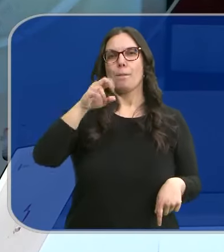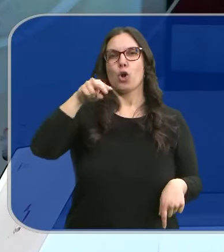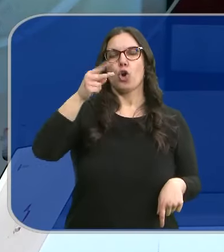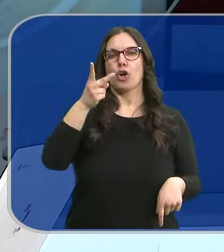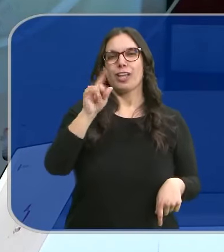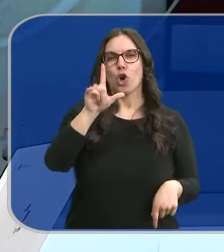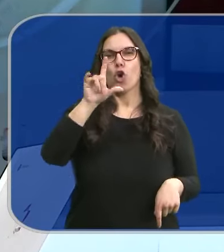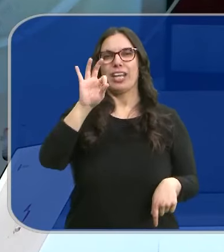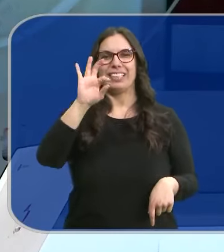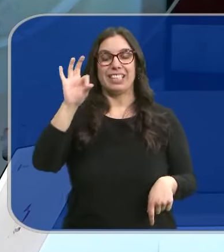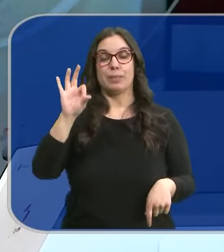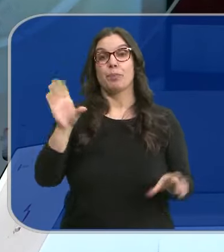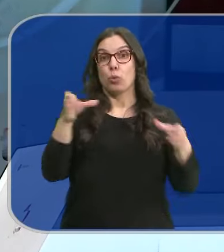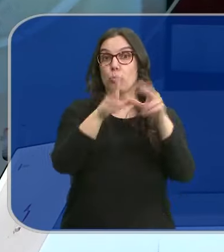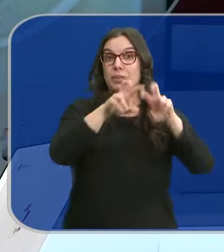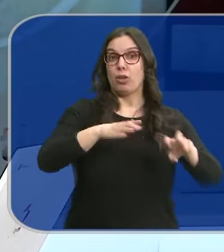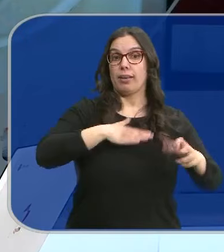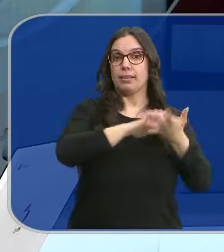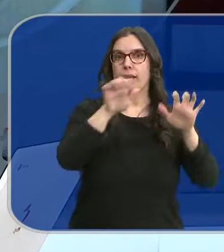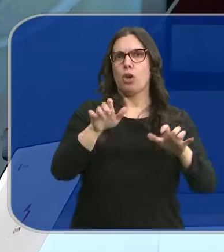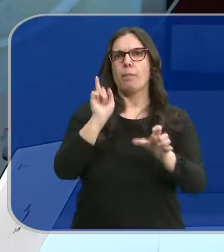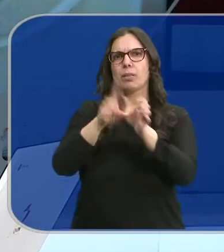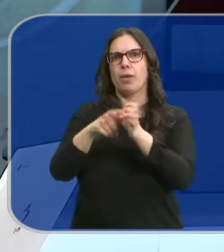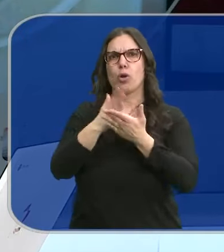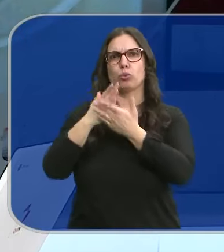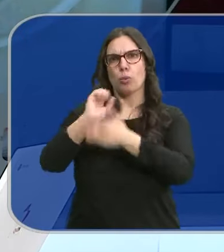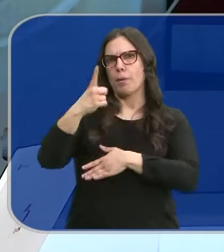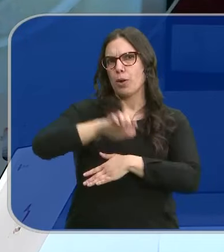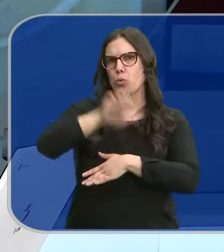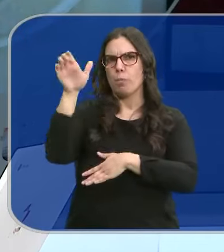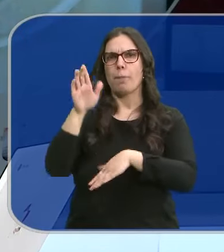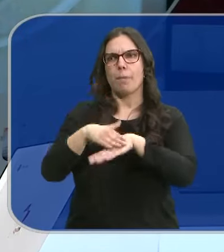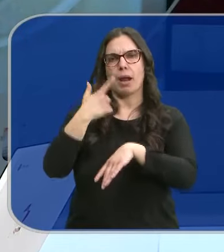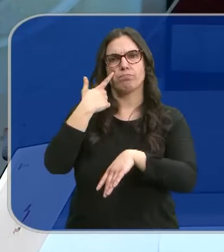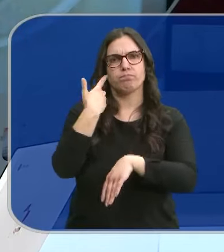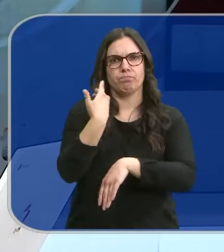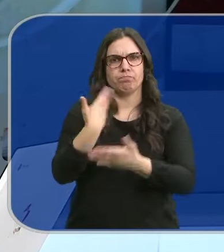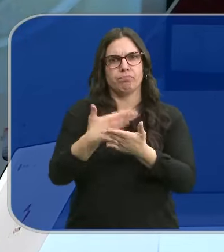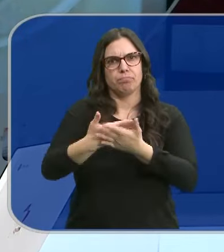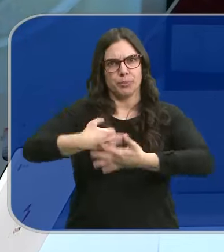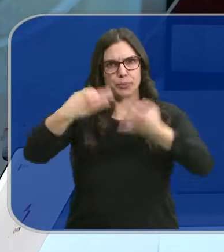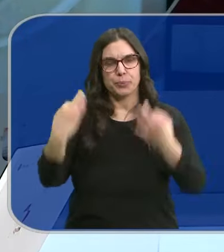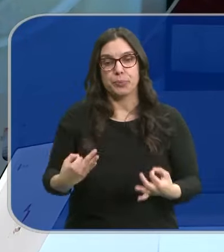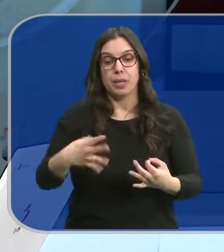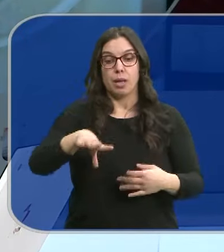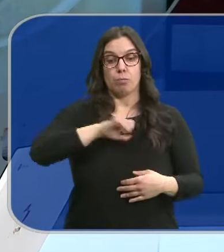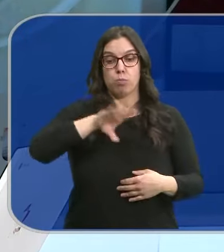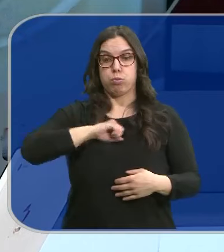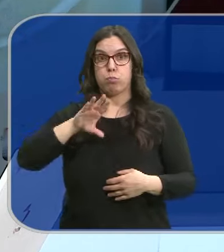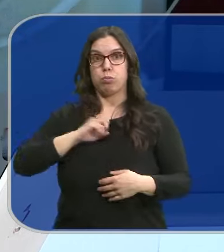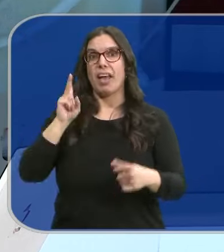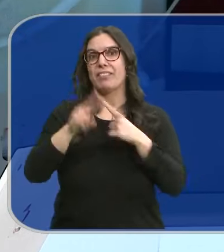investigadores de Castilla y León ha participado en un estudio pionero en Europa que avala esta medida. Se han evitado el 70% de las